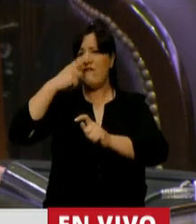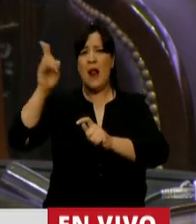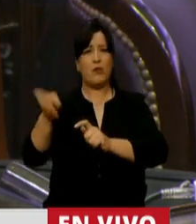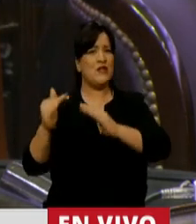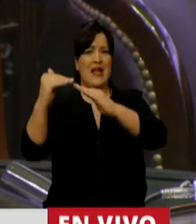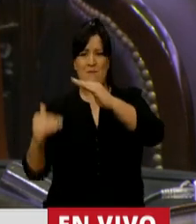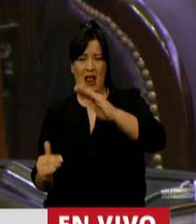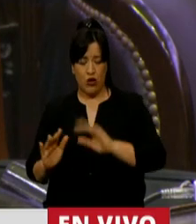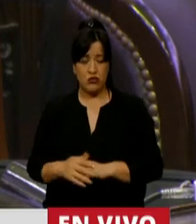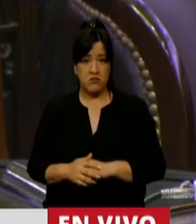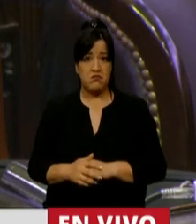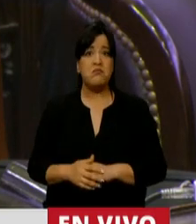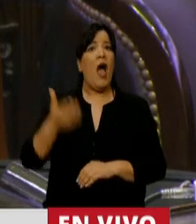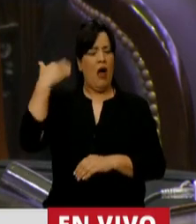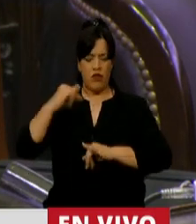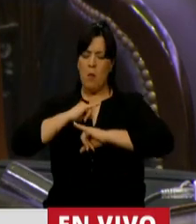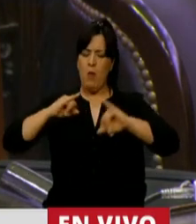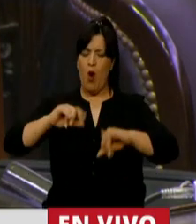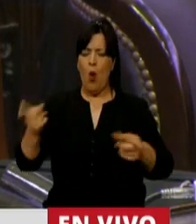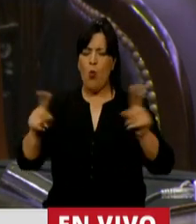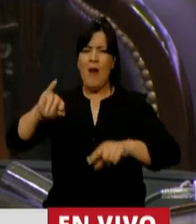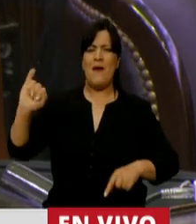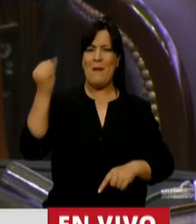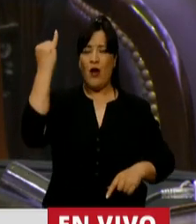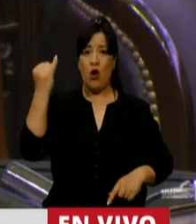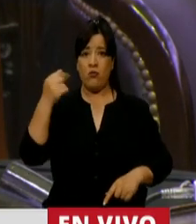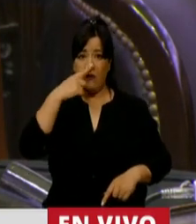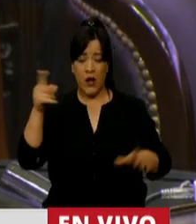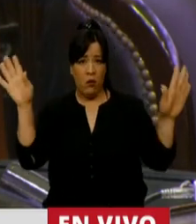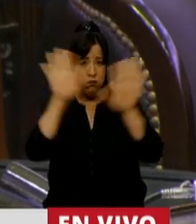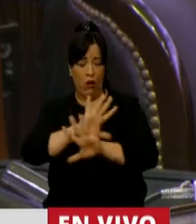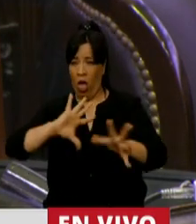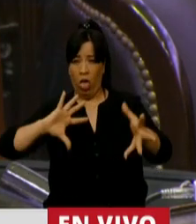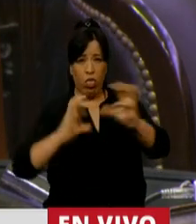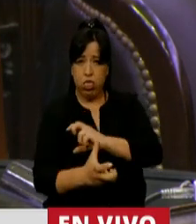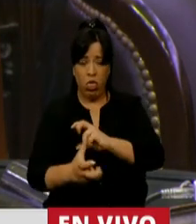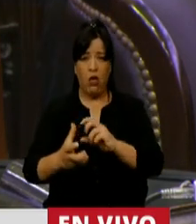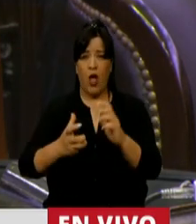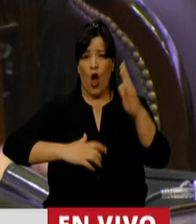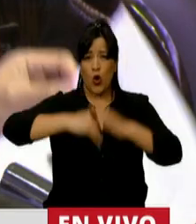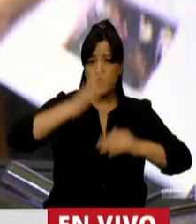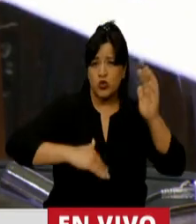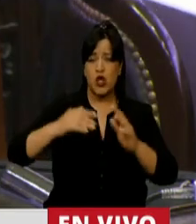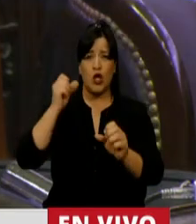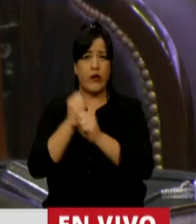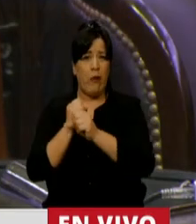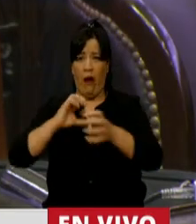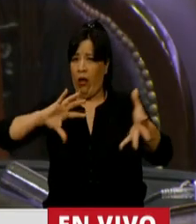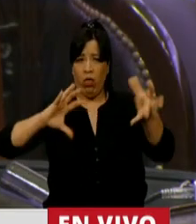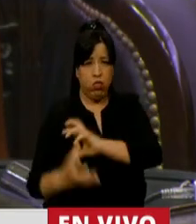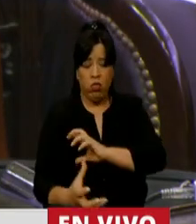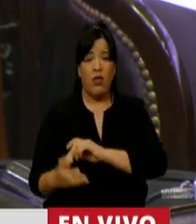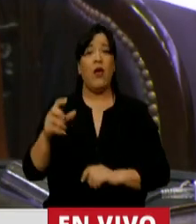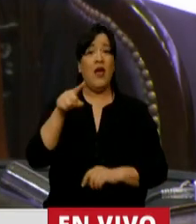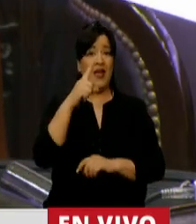Volvieron mejores para destruir la producción y el trabajo. El INDEC lo dice,